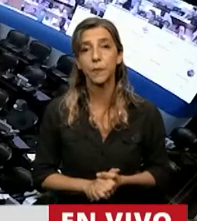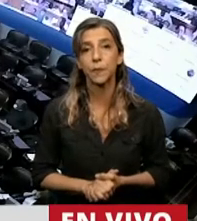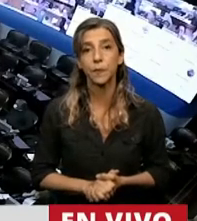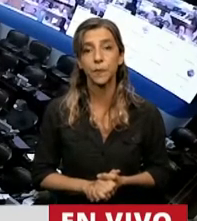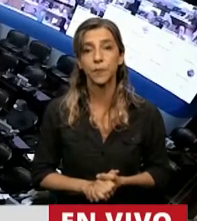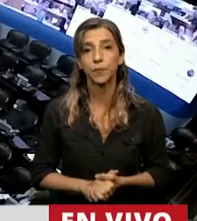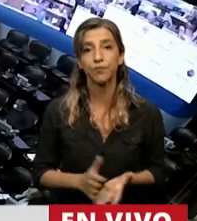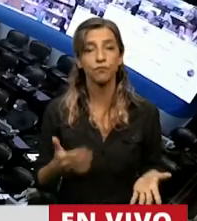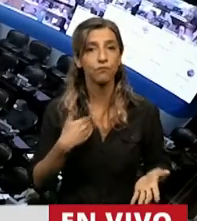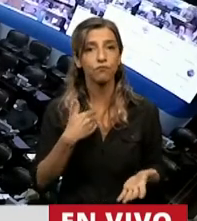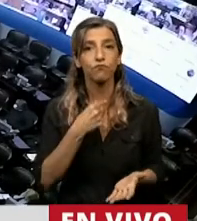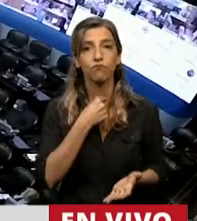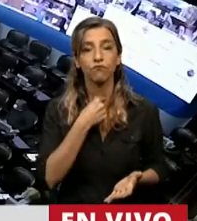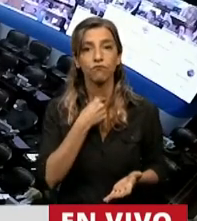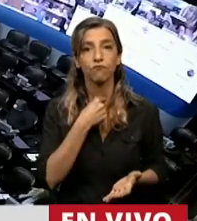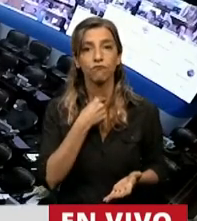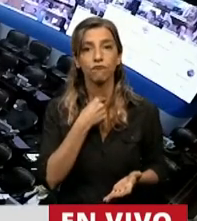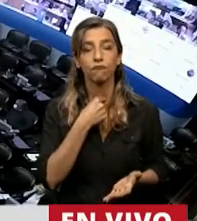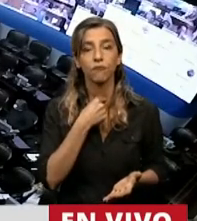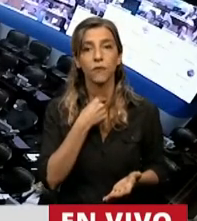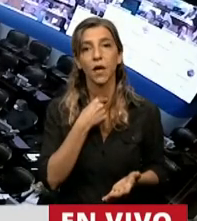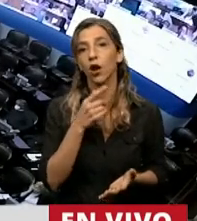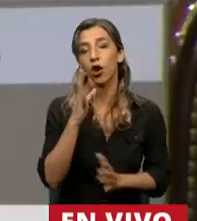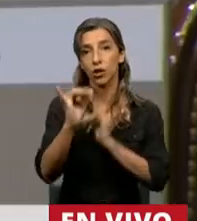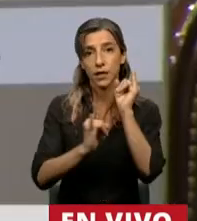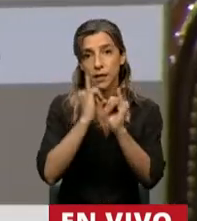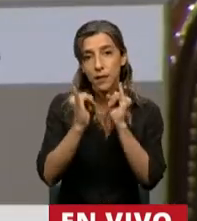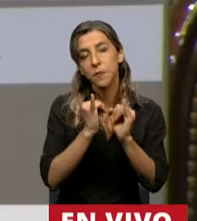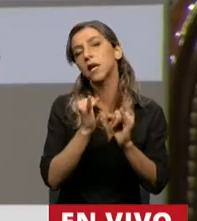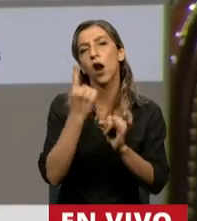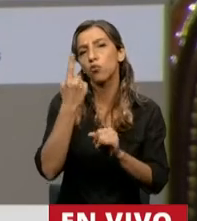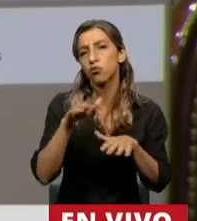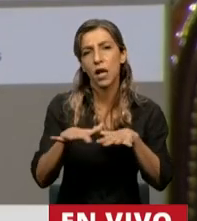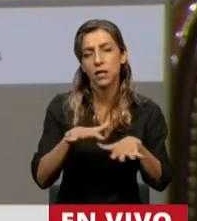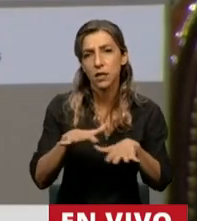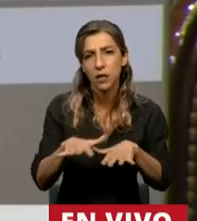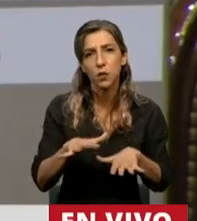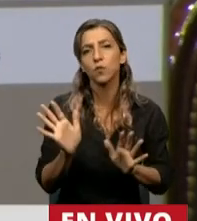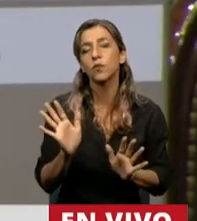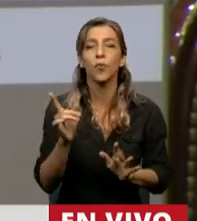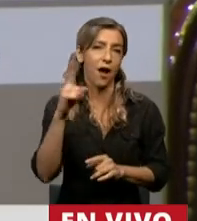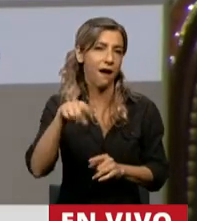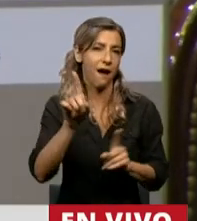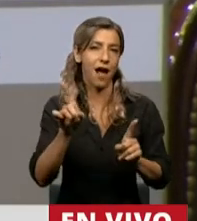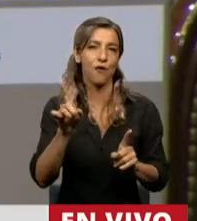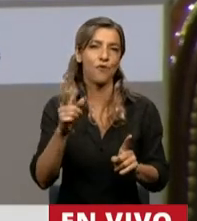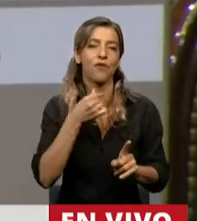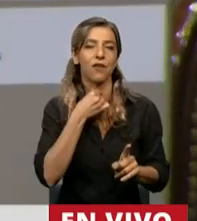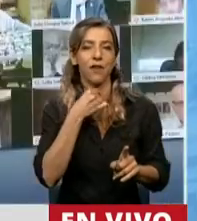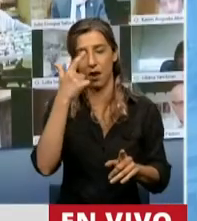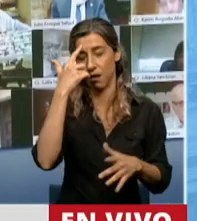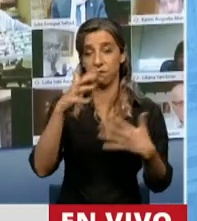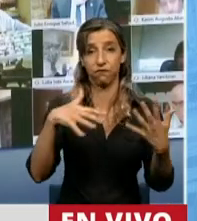que voy a realizar primero dando una breve explicación de una situación que se intenta confundir en varios